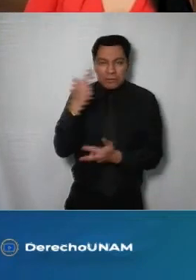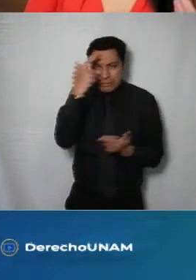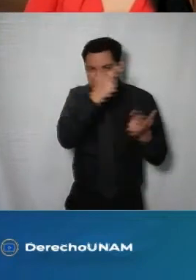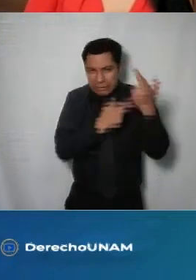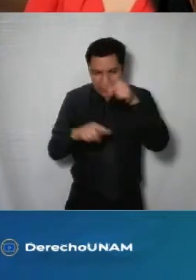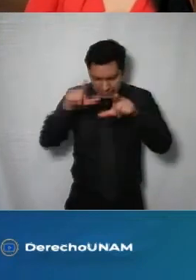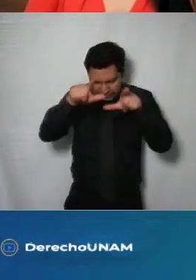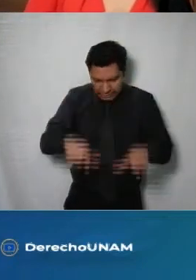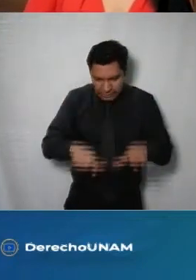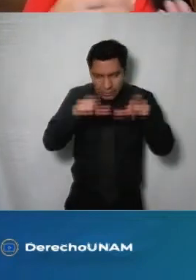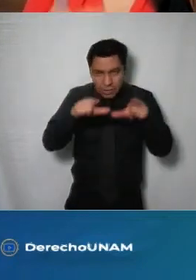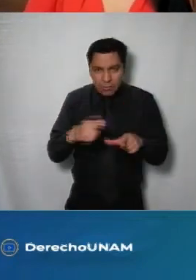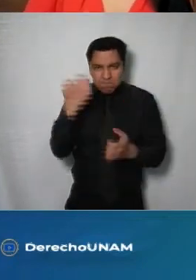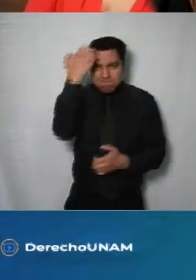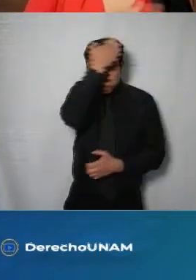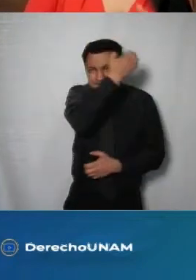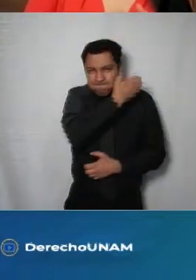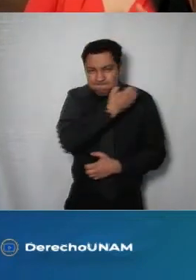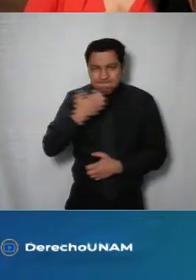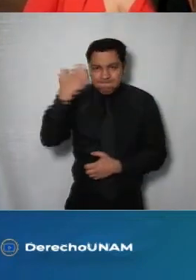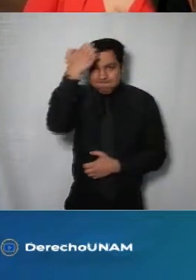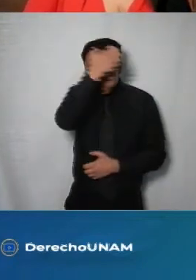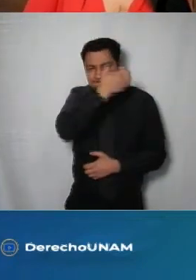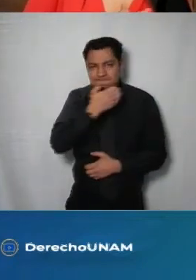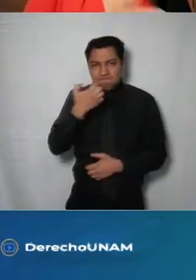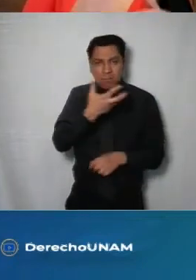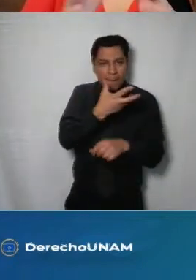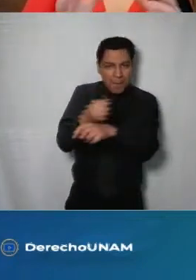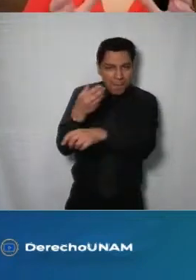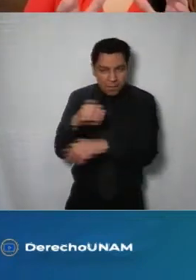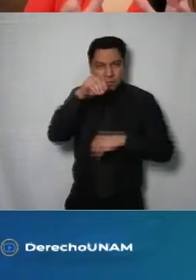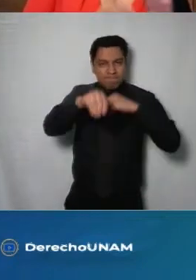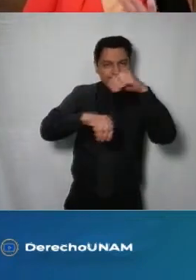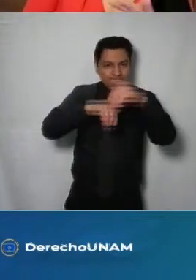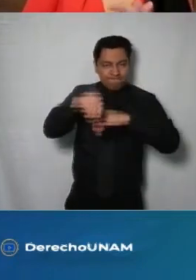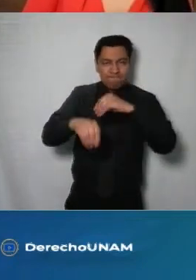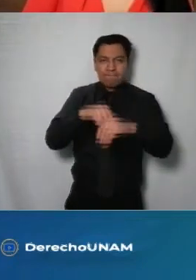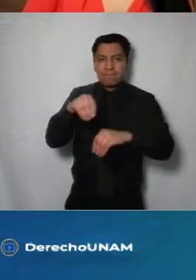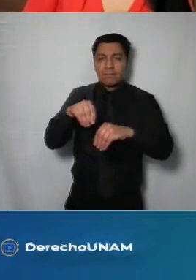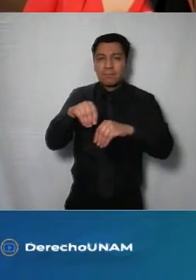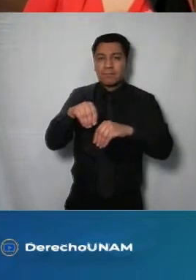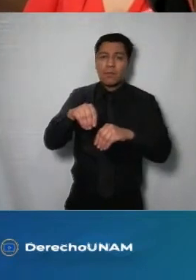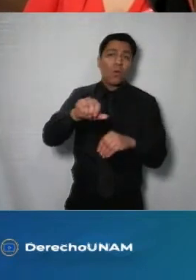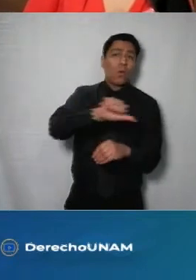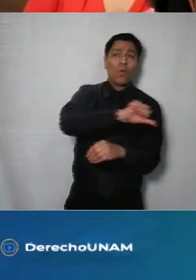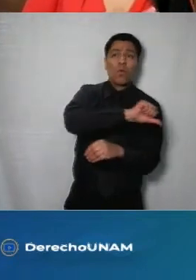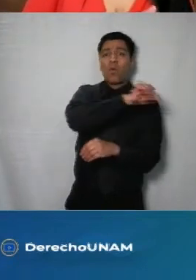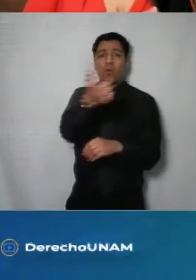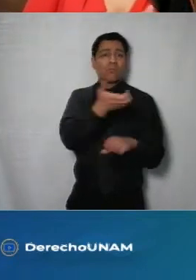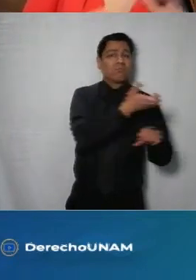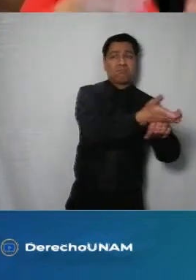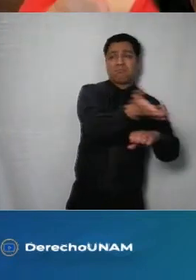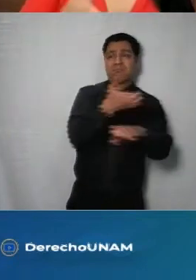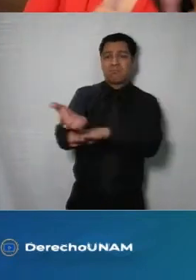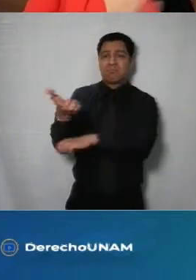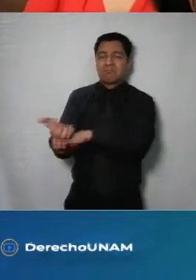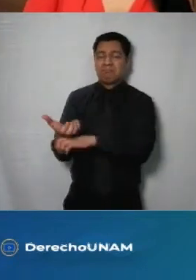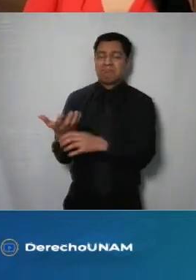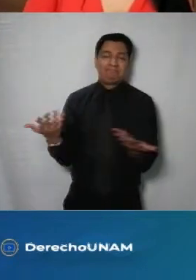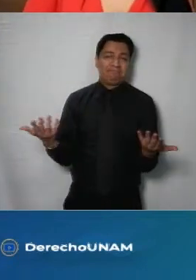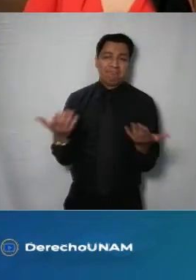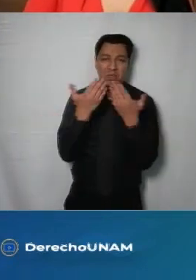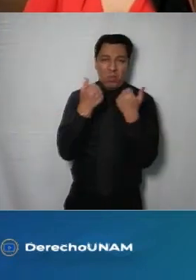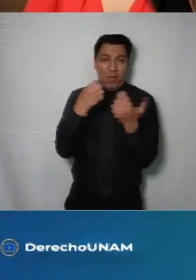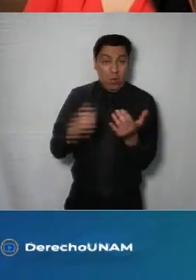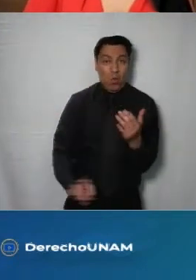estos sistemas de datos y asegurarnos que estén dando un adecuado tratamiento a los datos personales y eso es algo que no necesariamente ocurre en el resto de la república así que bueno con esta